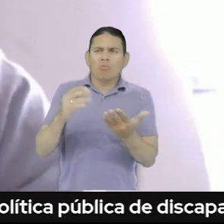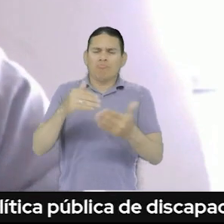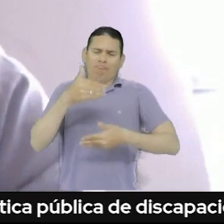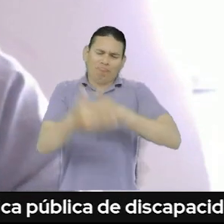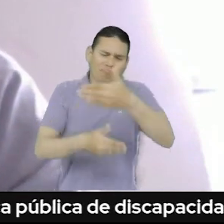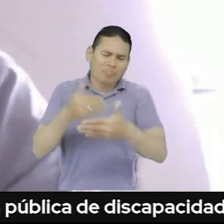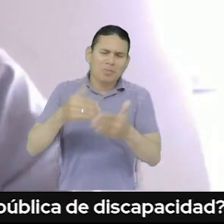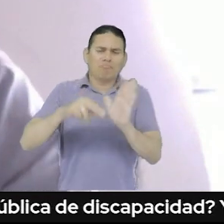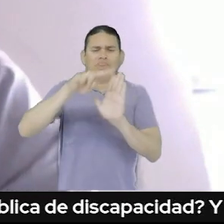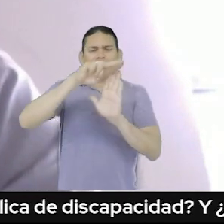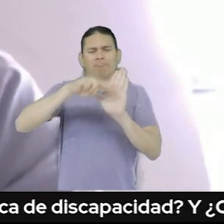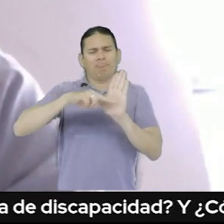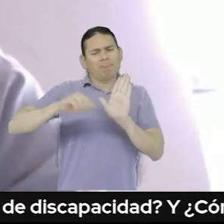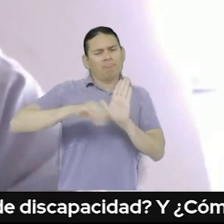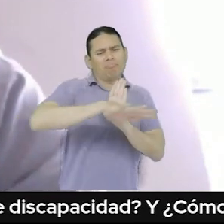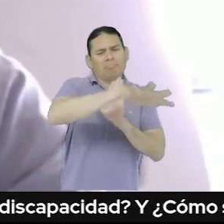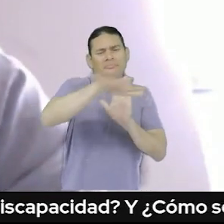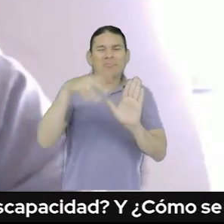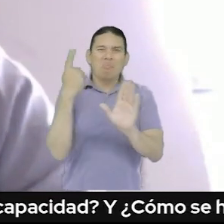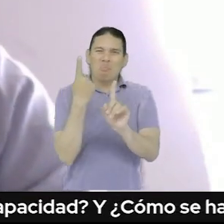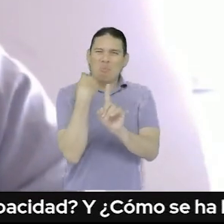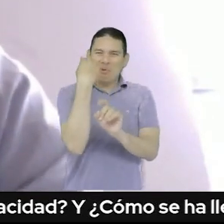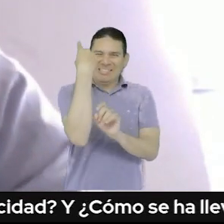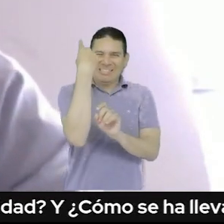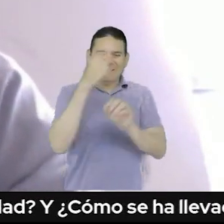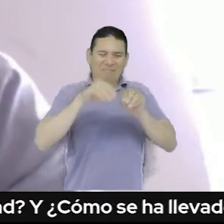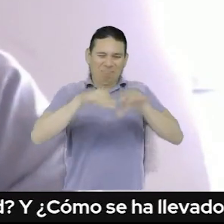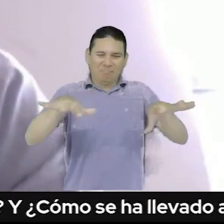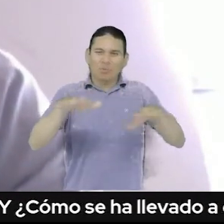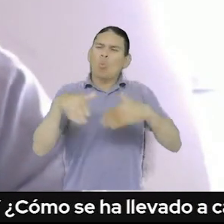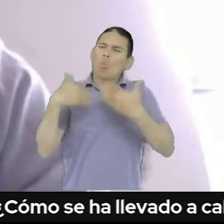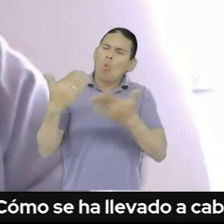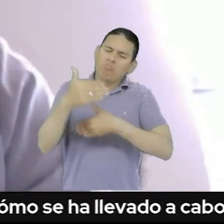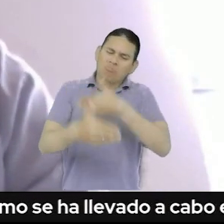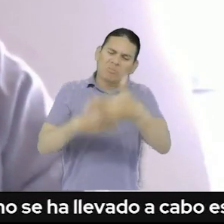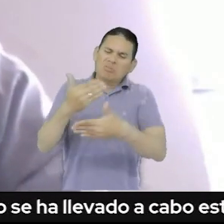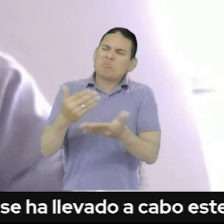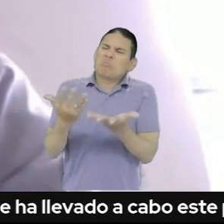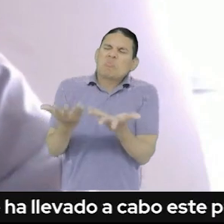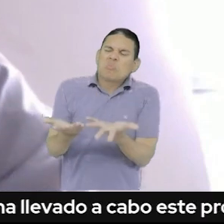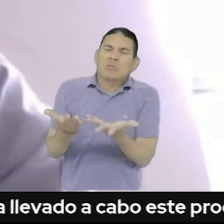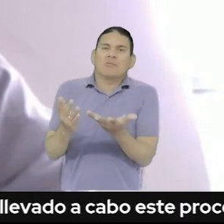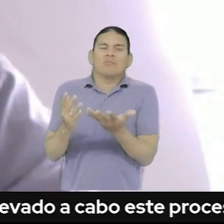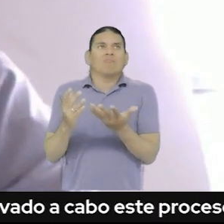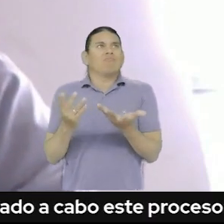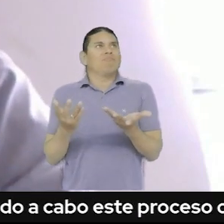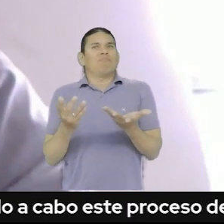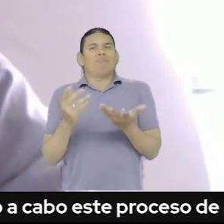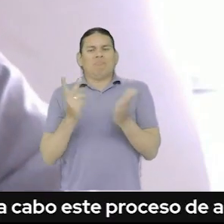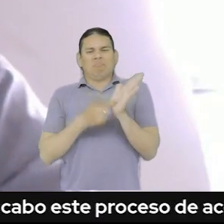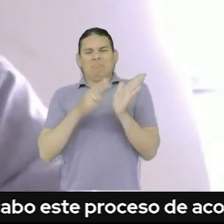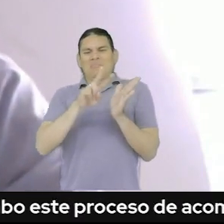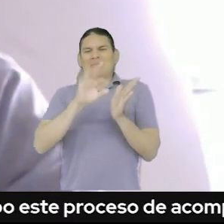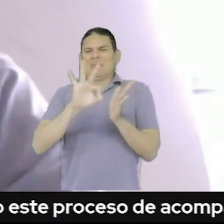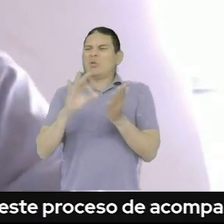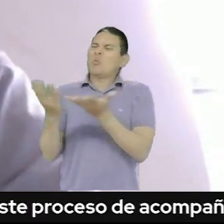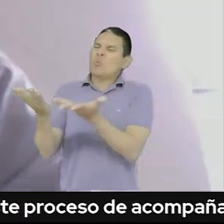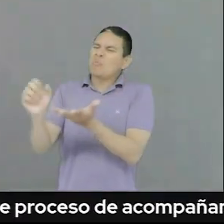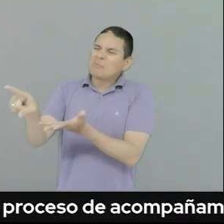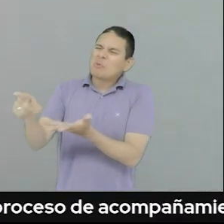procesos de política pública de discapacidad y cómo se ha llevado a cabo este proceso de acompañamiento en este 2023?